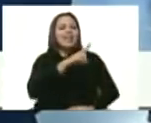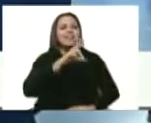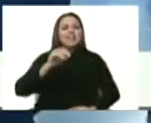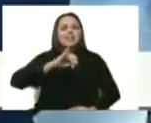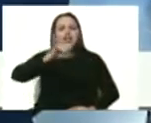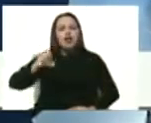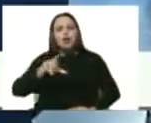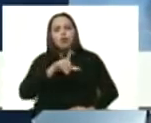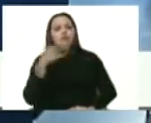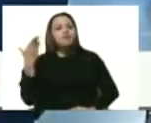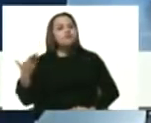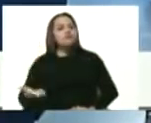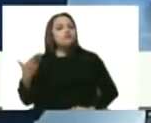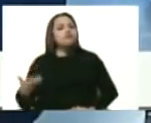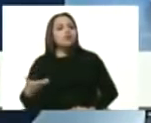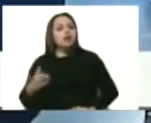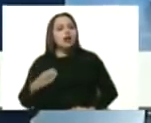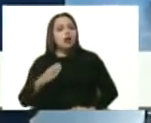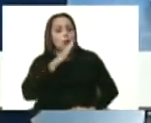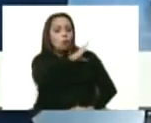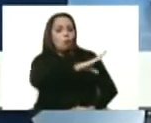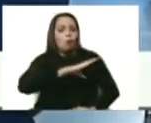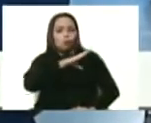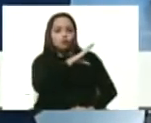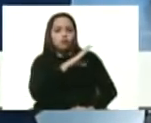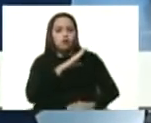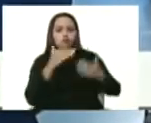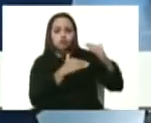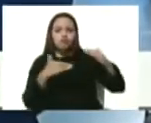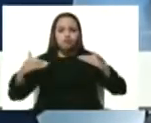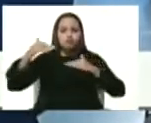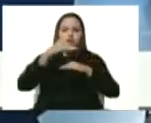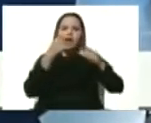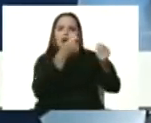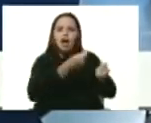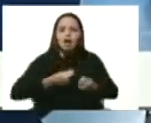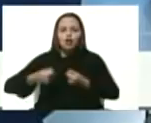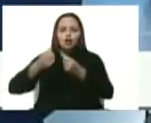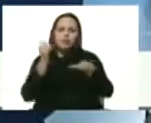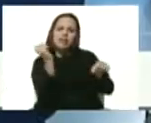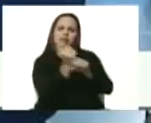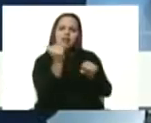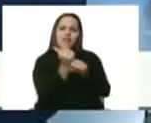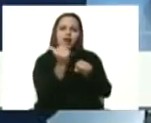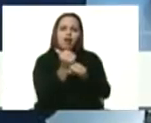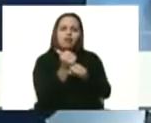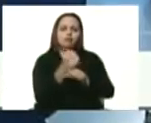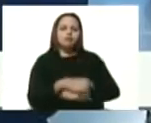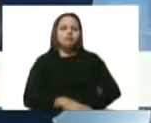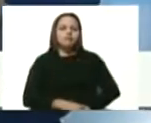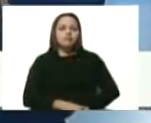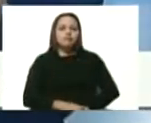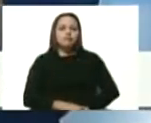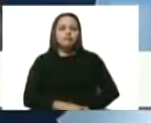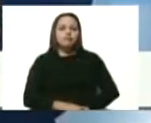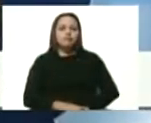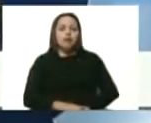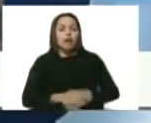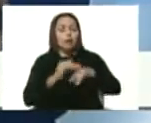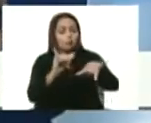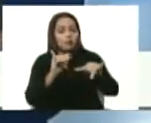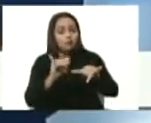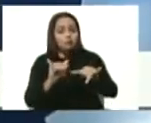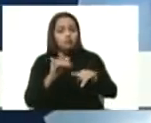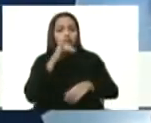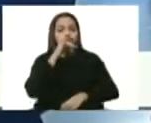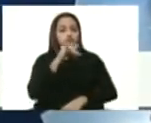este importante Consejo Superior de Economía Productiva, al tiempo que también precisaba que